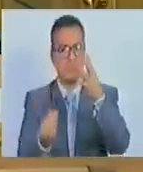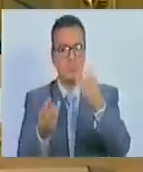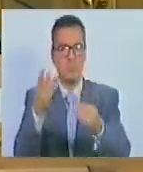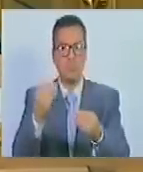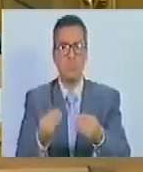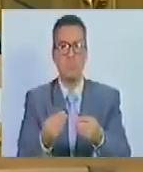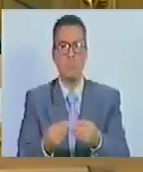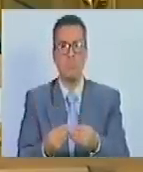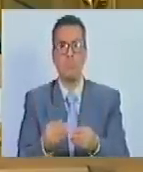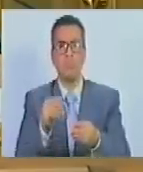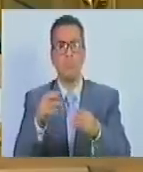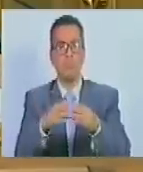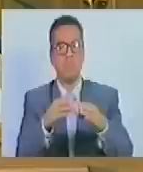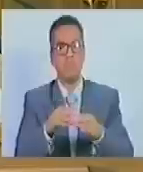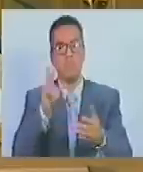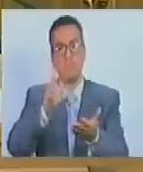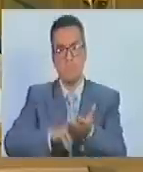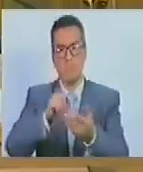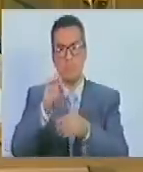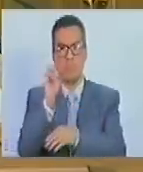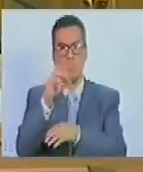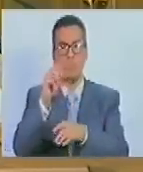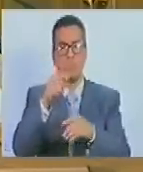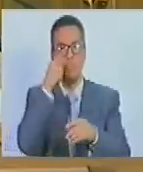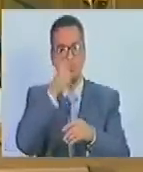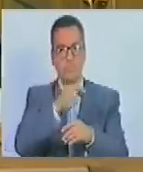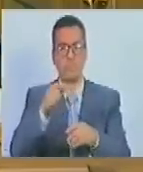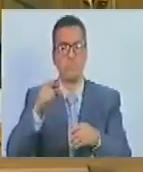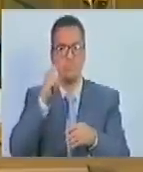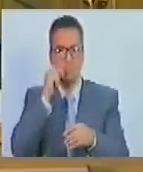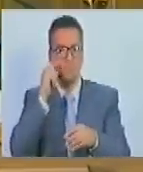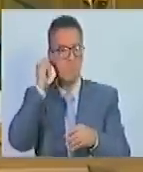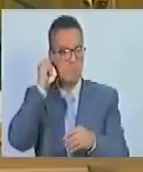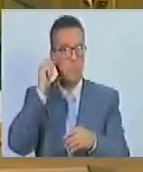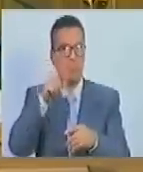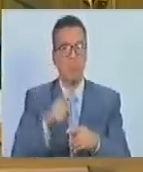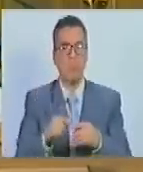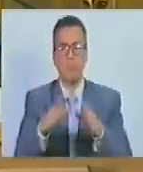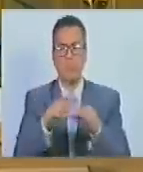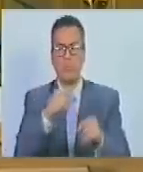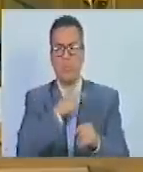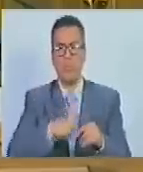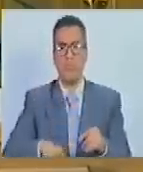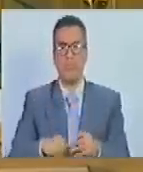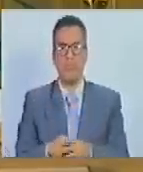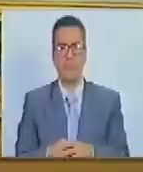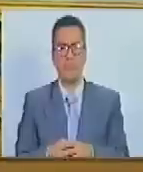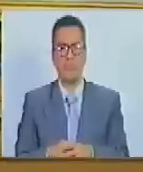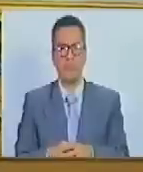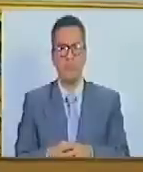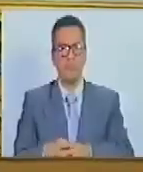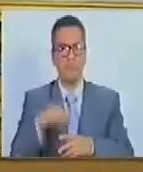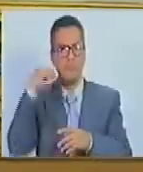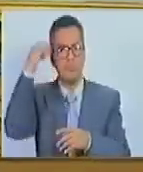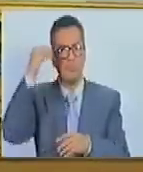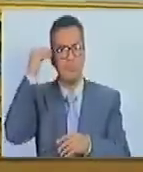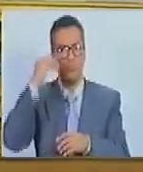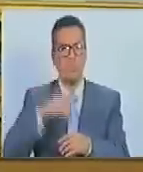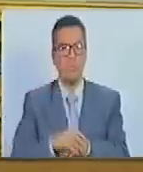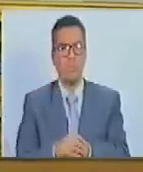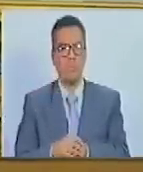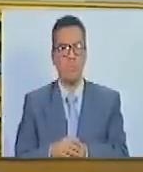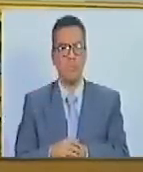y las que sean aprobadas por la Asamblea de Ciudadanas y Ciudadanos. Esto, señor presidente. En consideración,